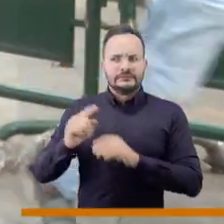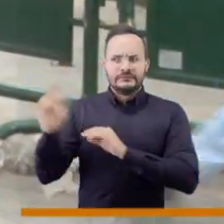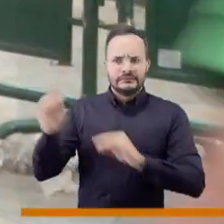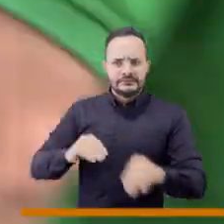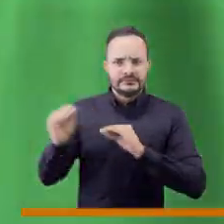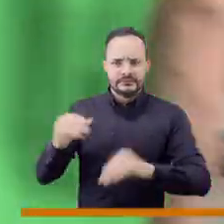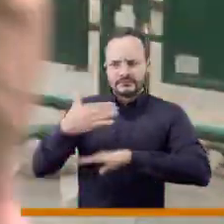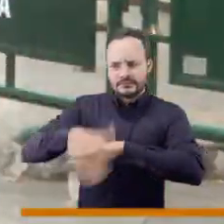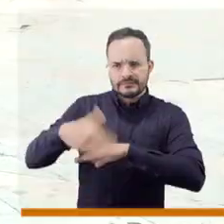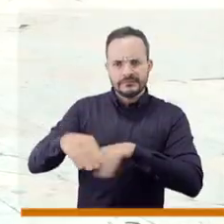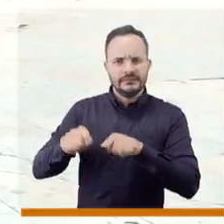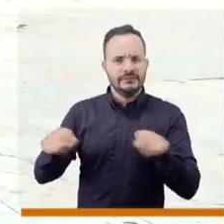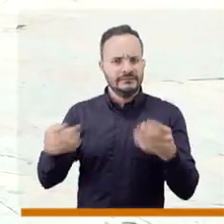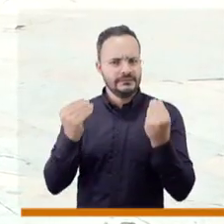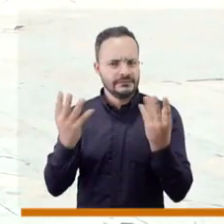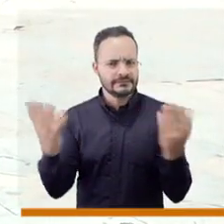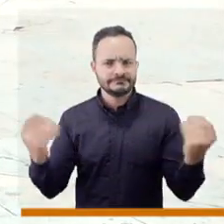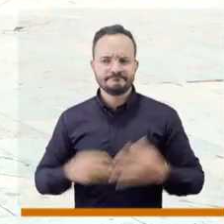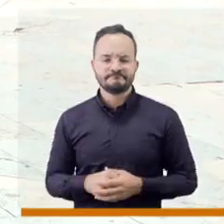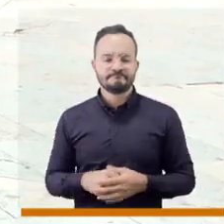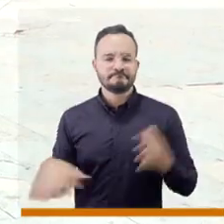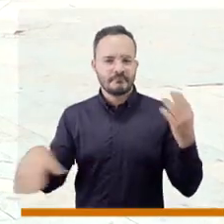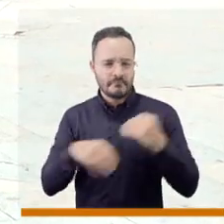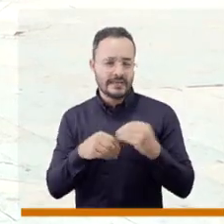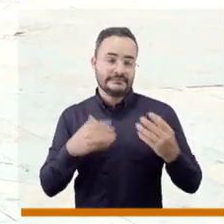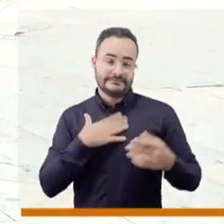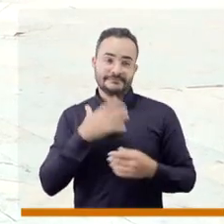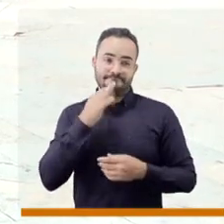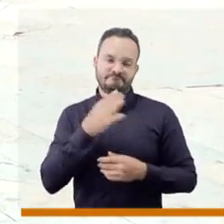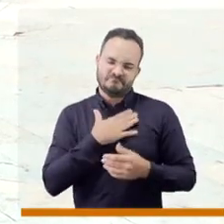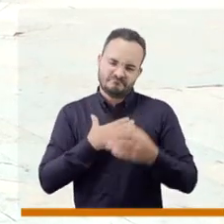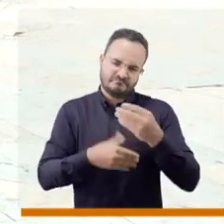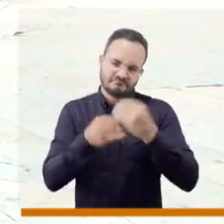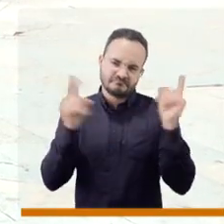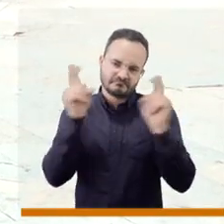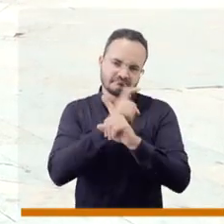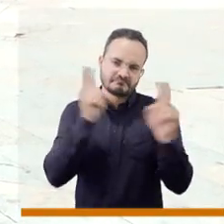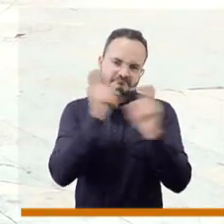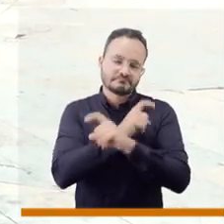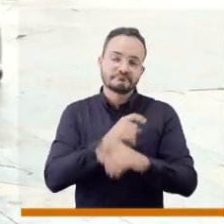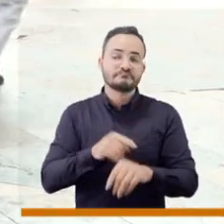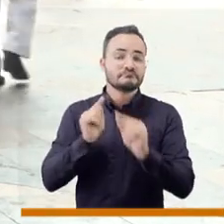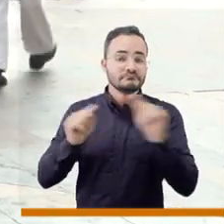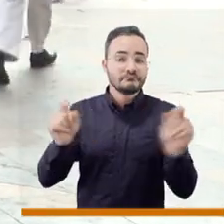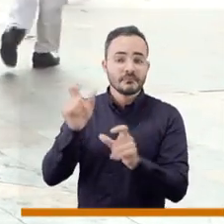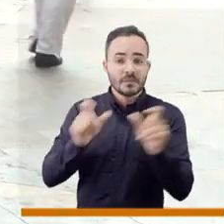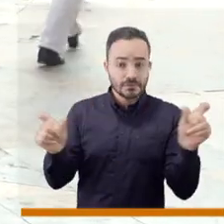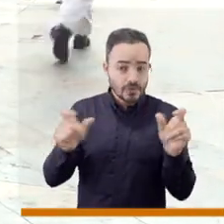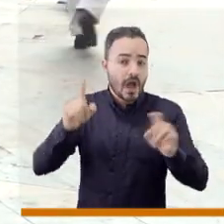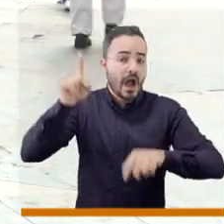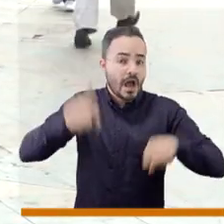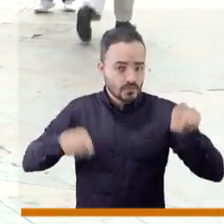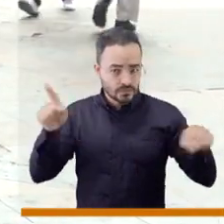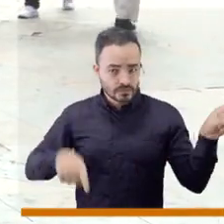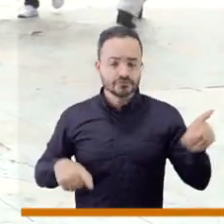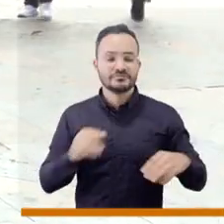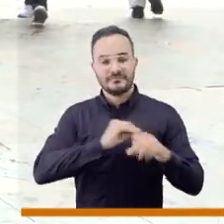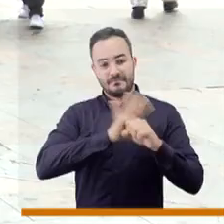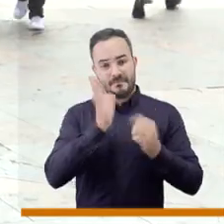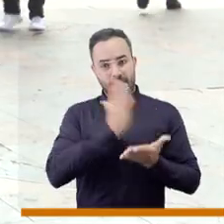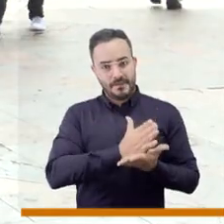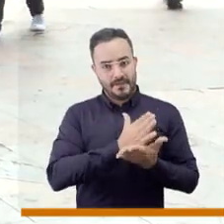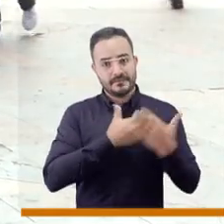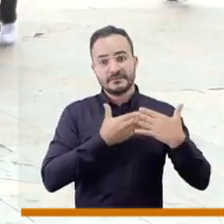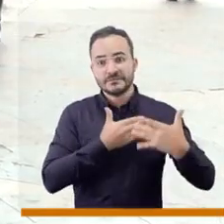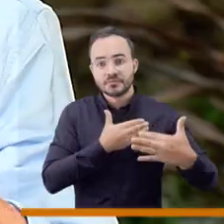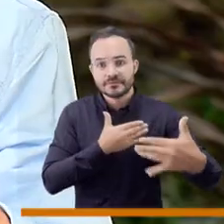calle y también hay un montón de personas que yo le agregaría para la discusión y para la reflexión que en unas circunstancias también